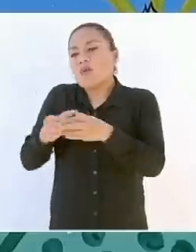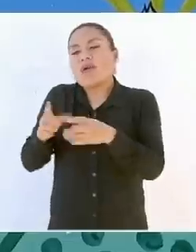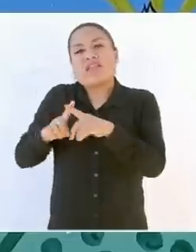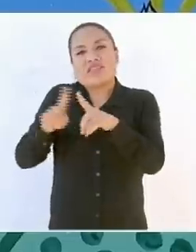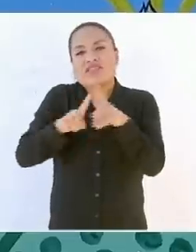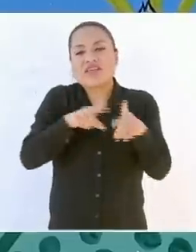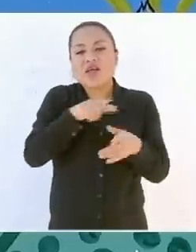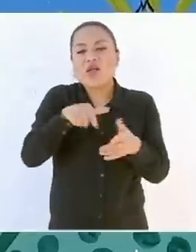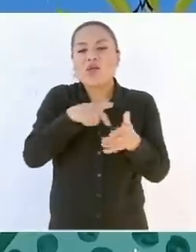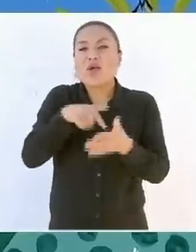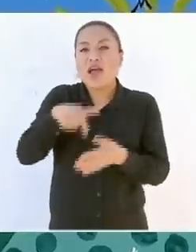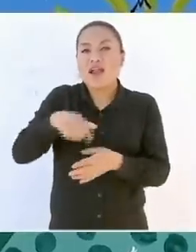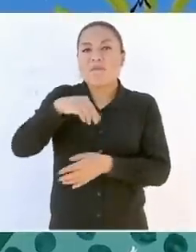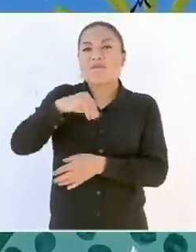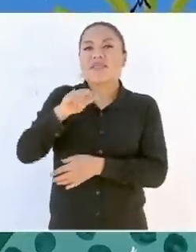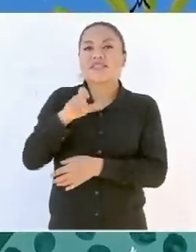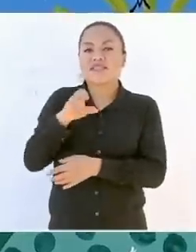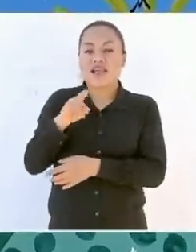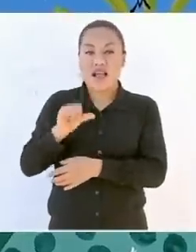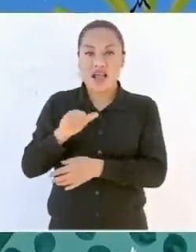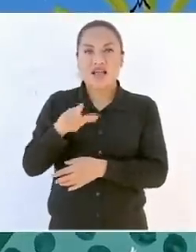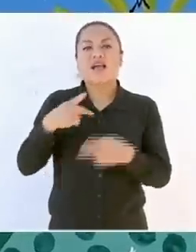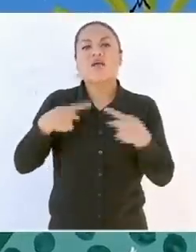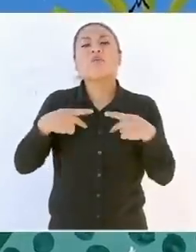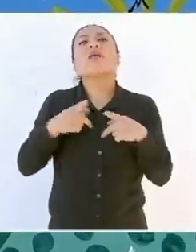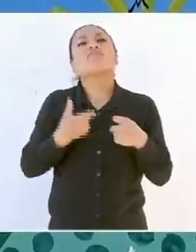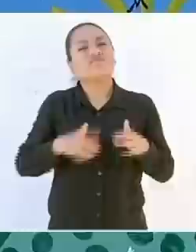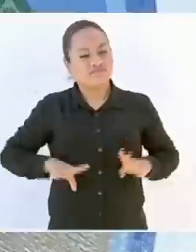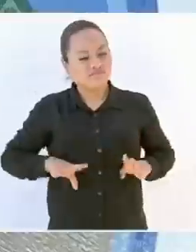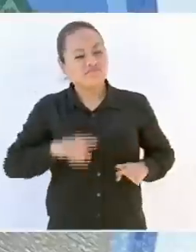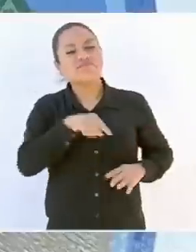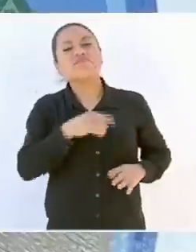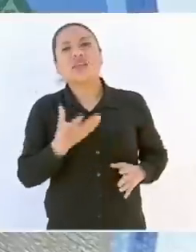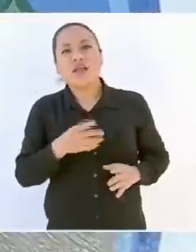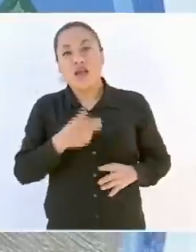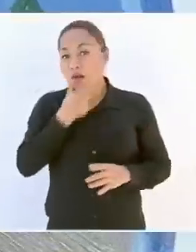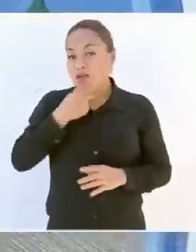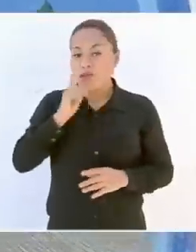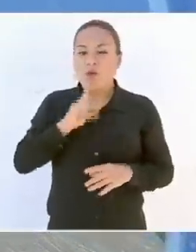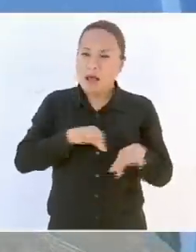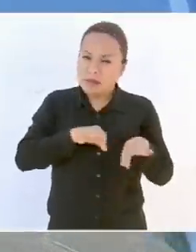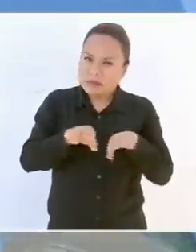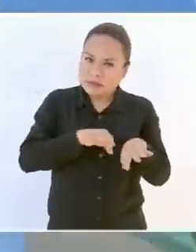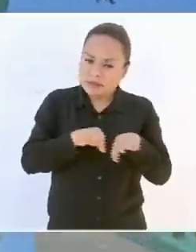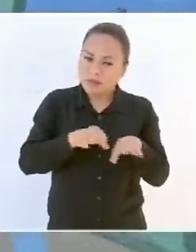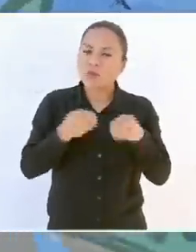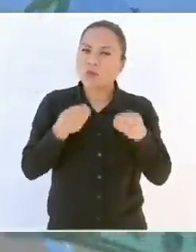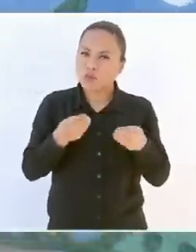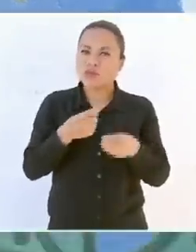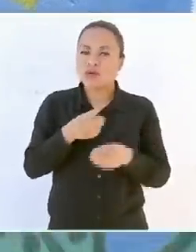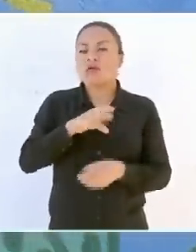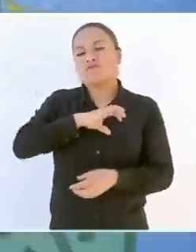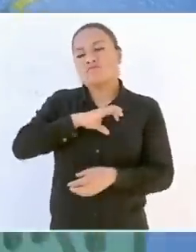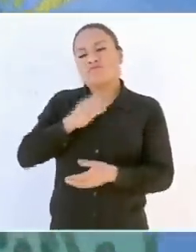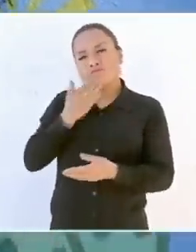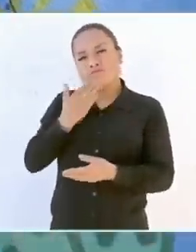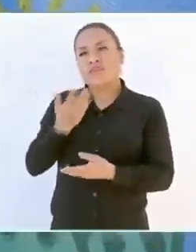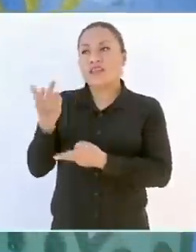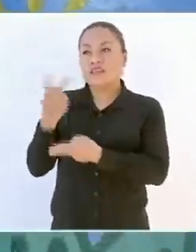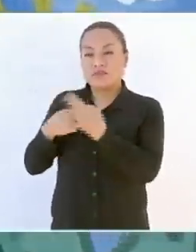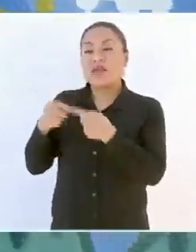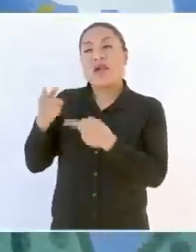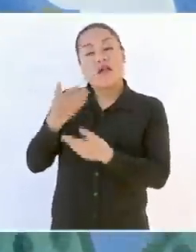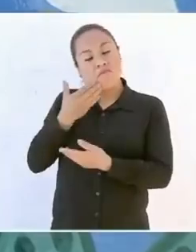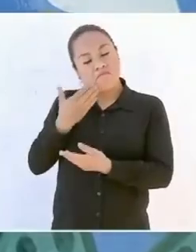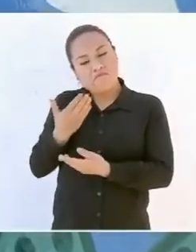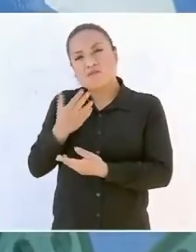La Mixteca se caracteriza por ser hombres y mujeres trabajadoras y saben reconocer con mucho cariño y con mucho aprecio este tipo de programas que vienen a ayudar